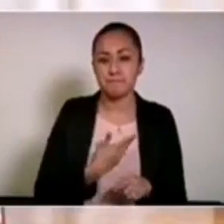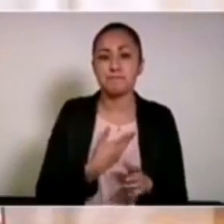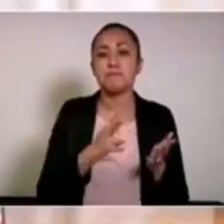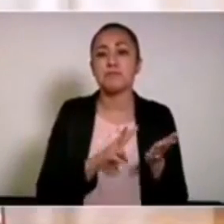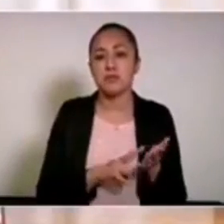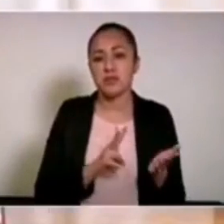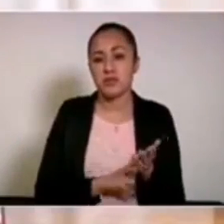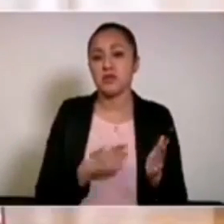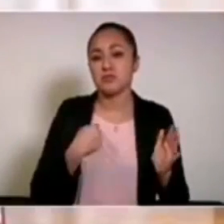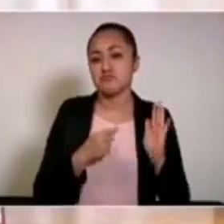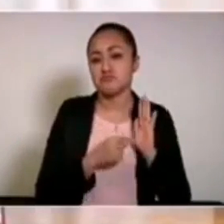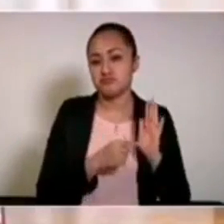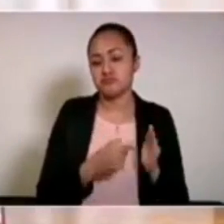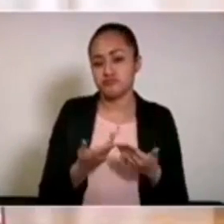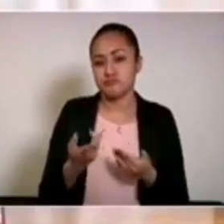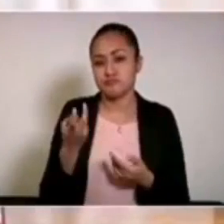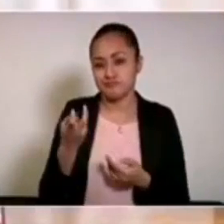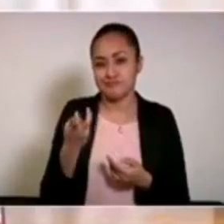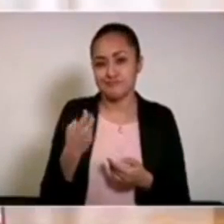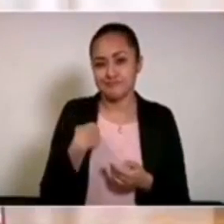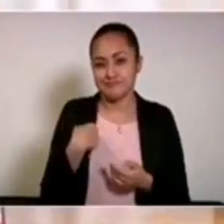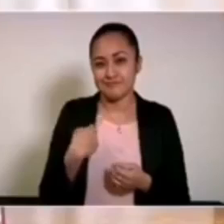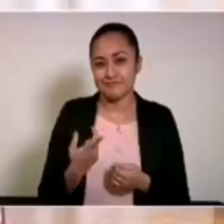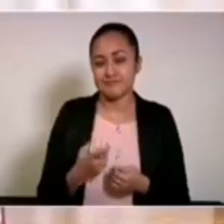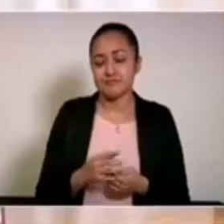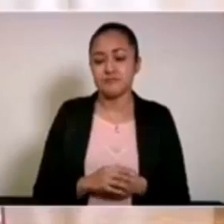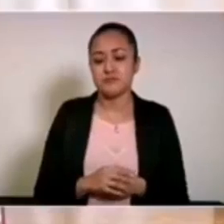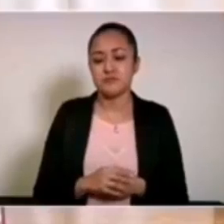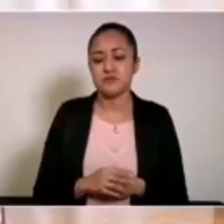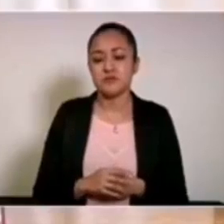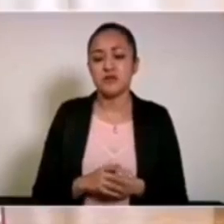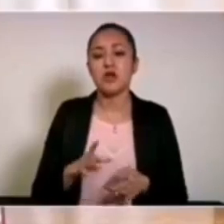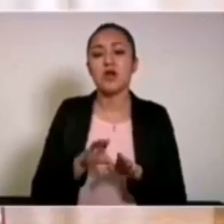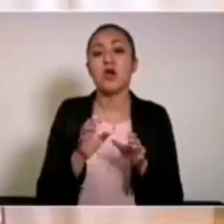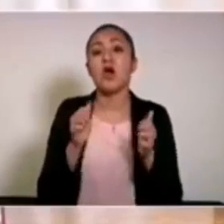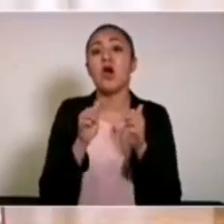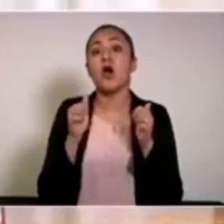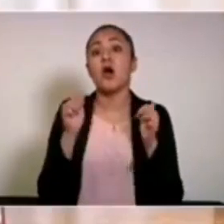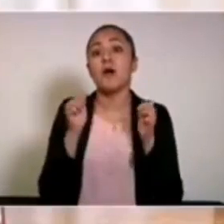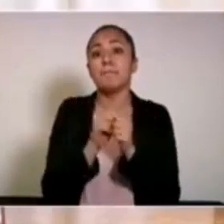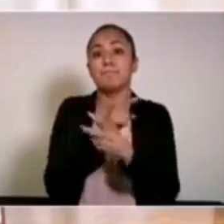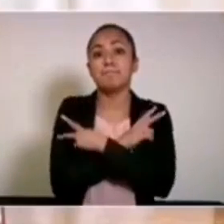validez el plazo del decreto, pues se consumen con las vacaciones.